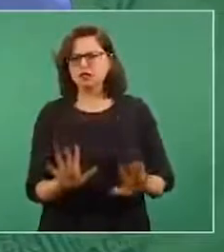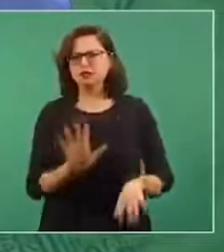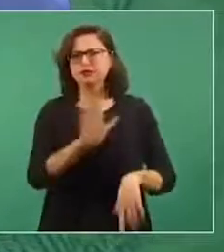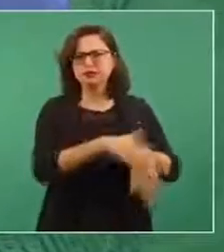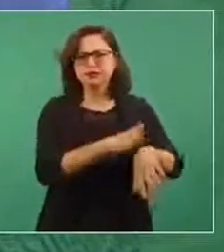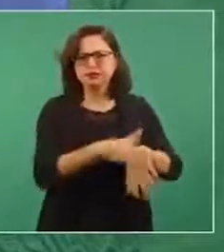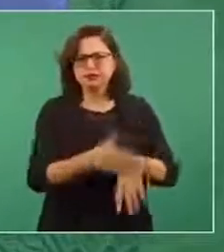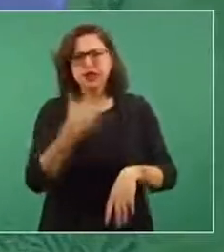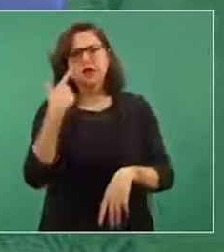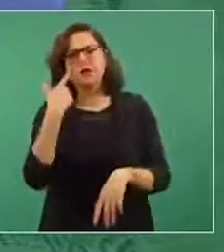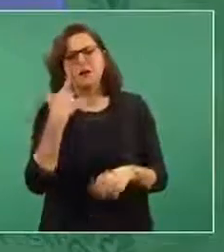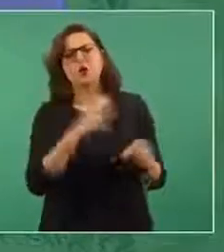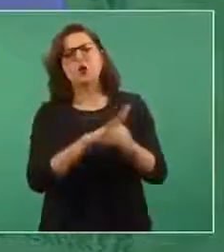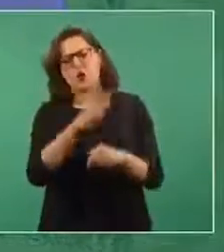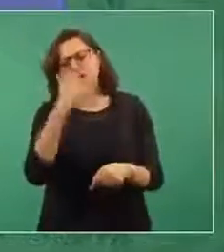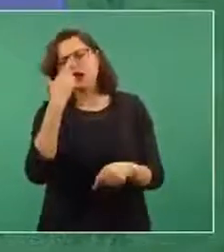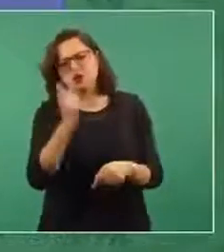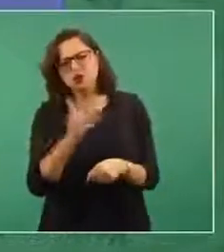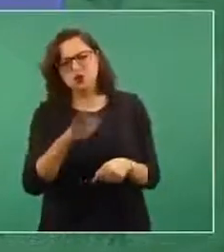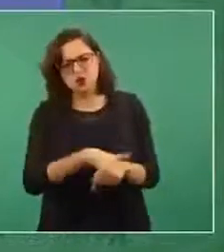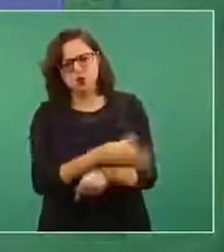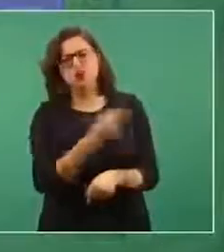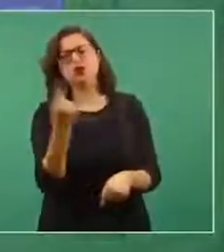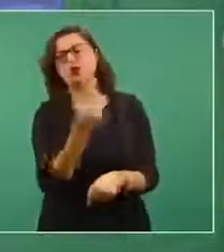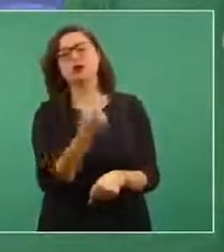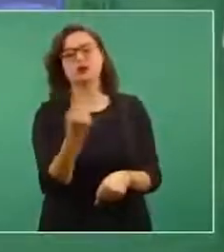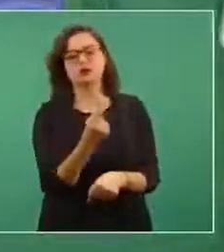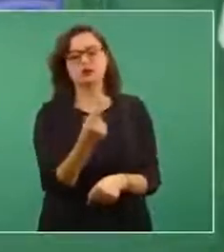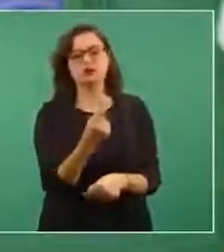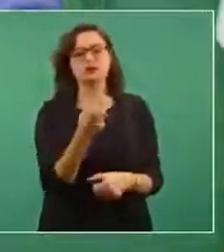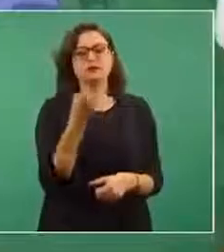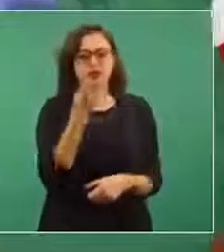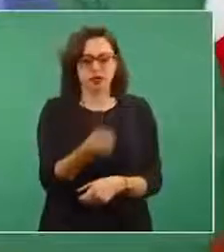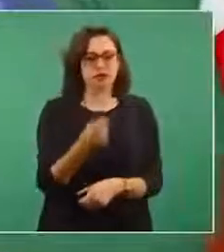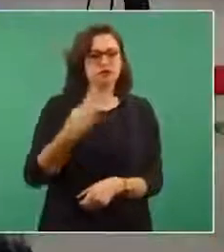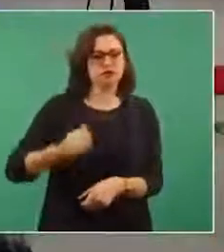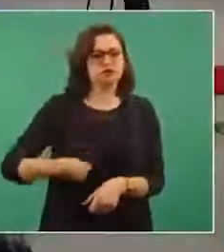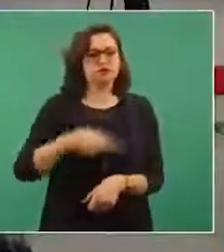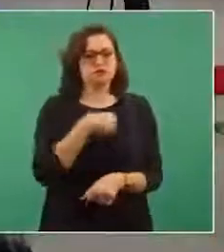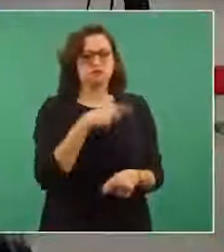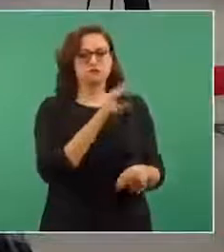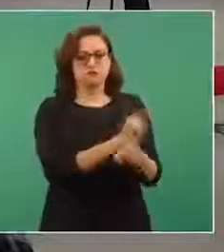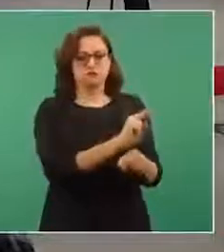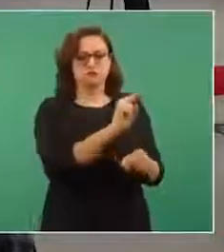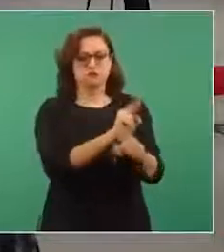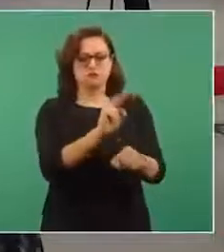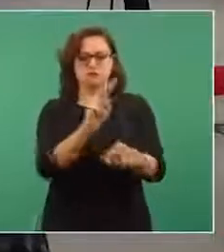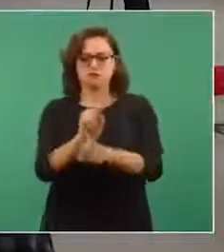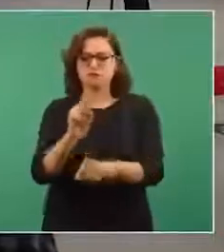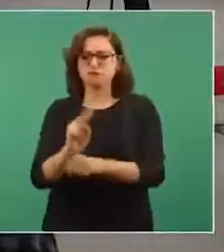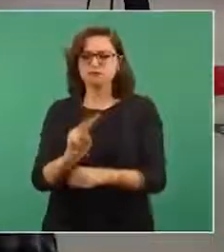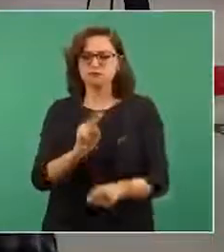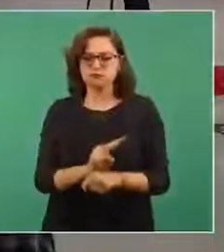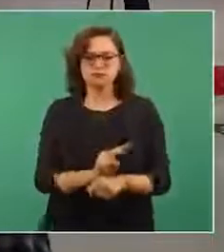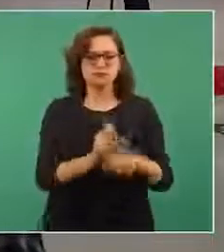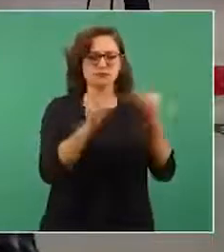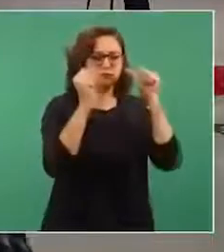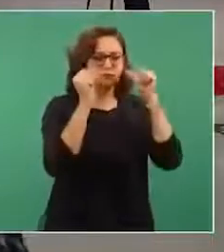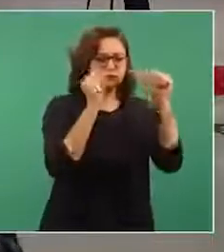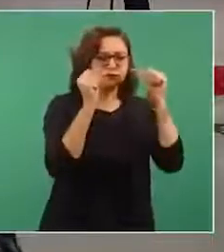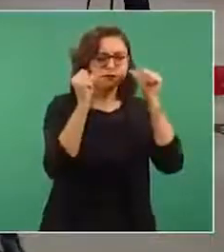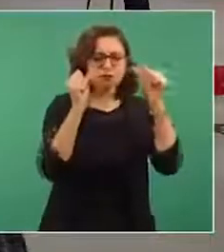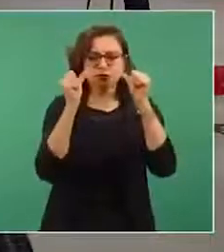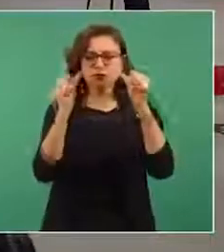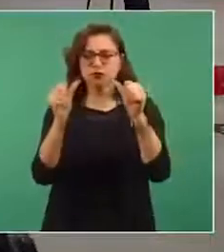que ver a qué se debe, pero vamos a estar pendientes para que esto se